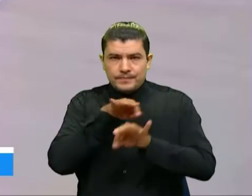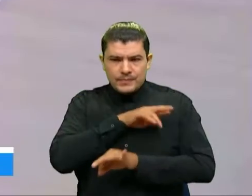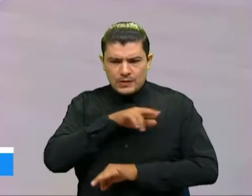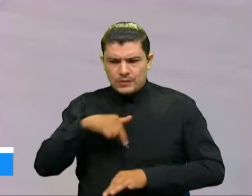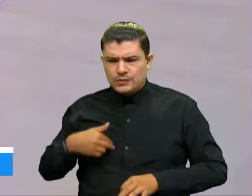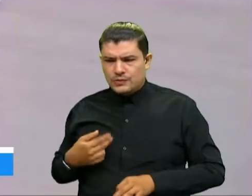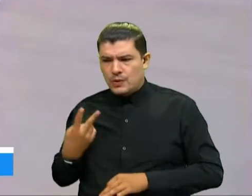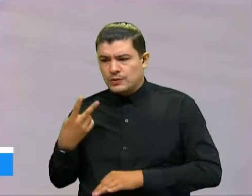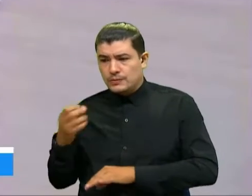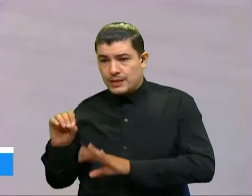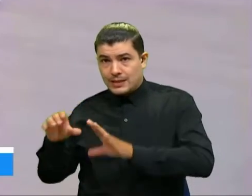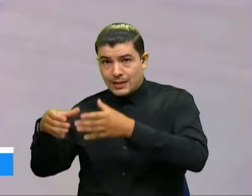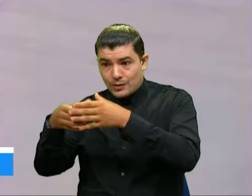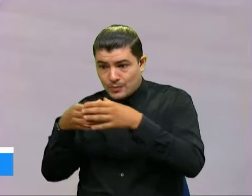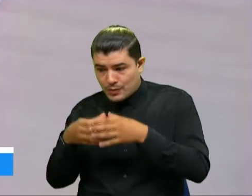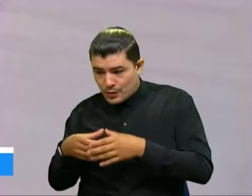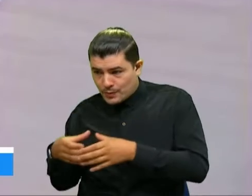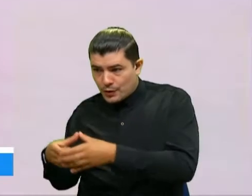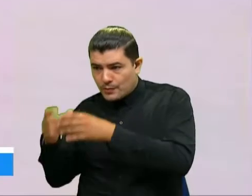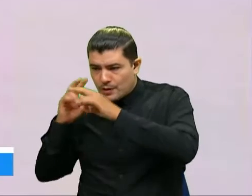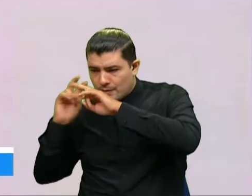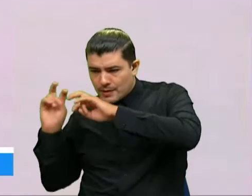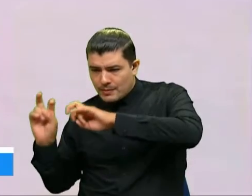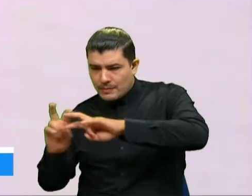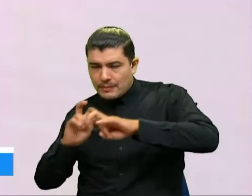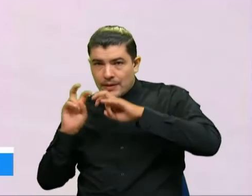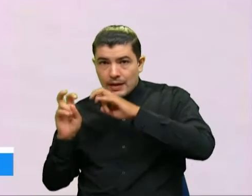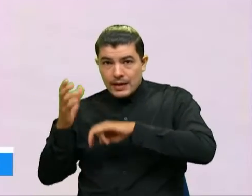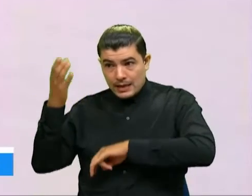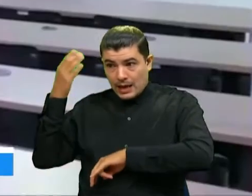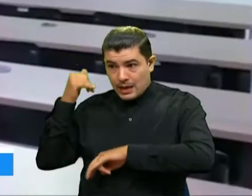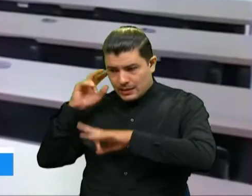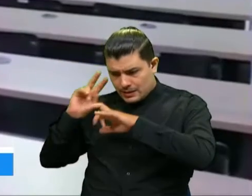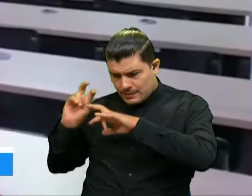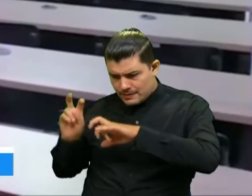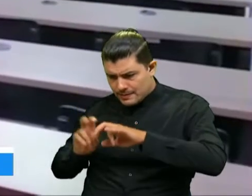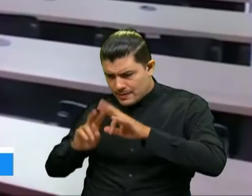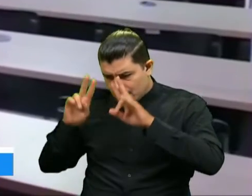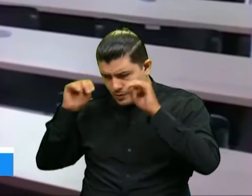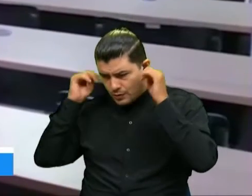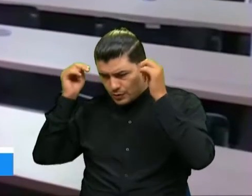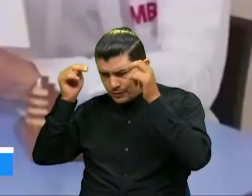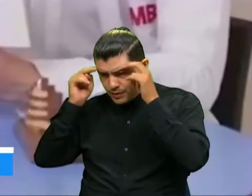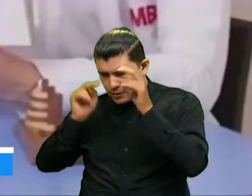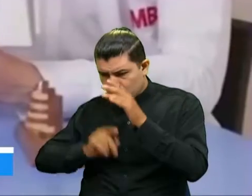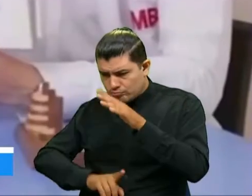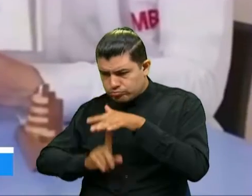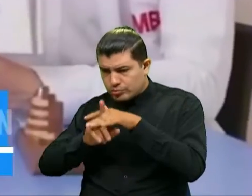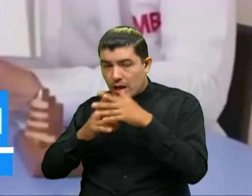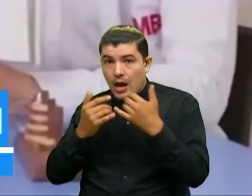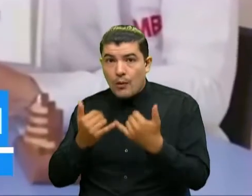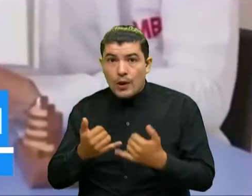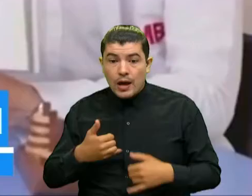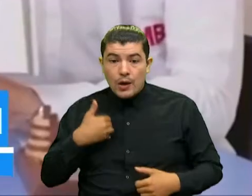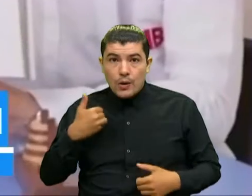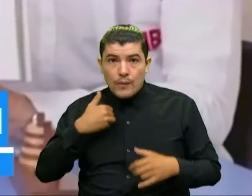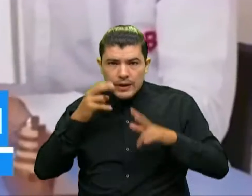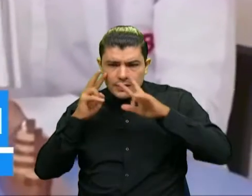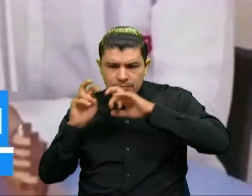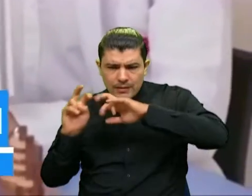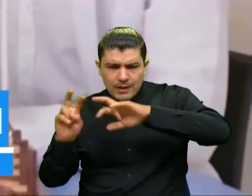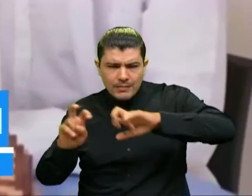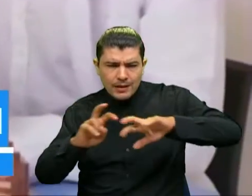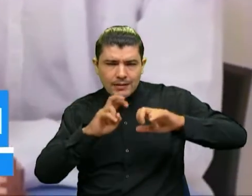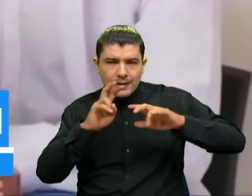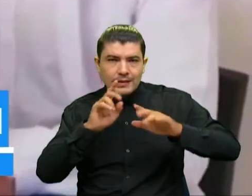semilleros de investigación y con base en los desarrollos que hemos generado actualmente también tenemos jóvenes investigadores